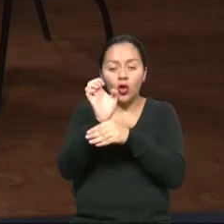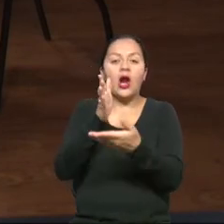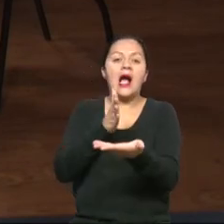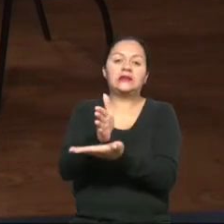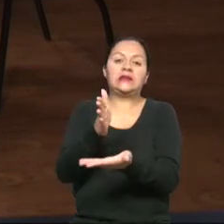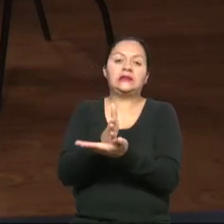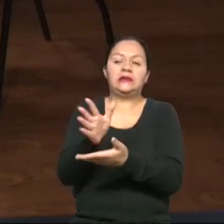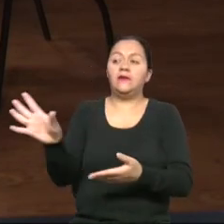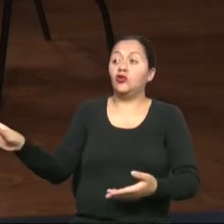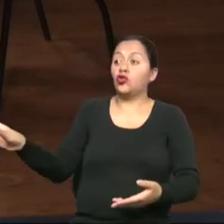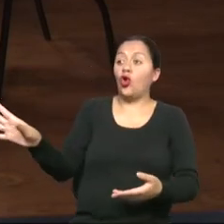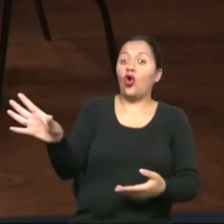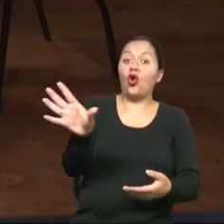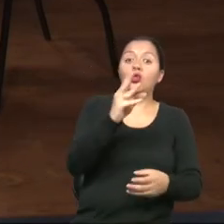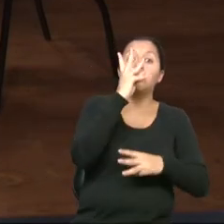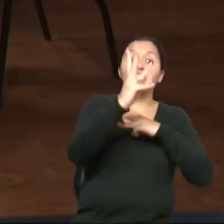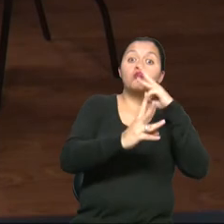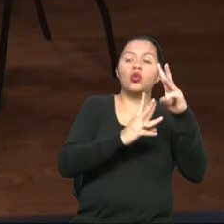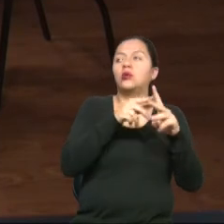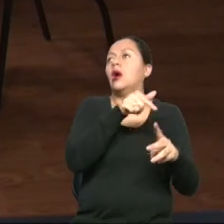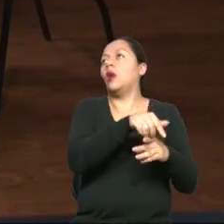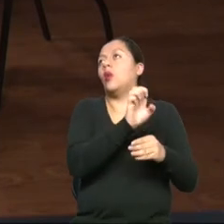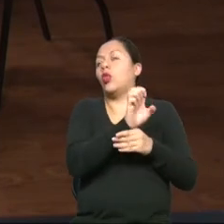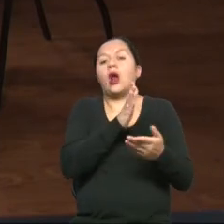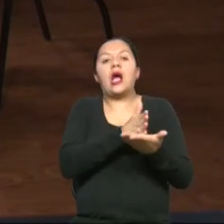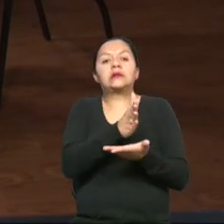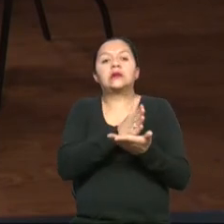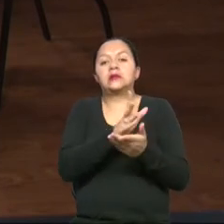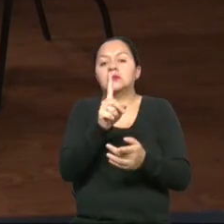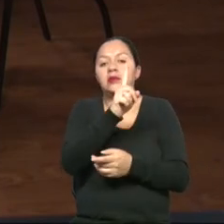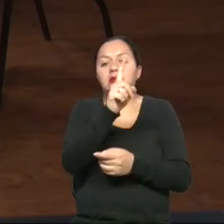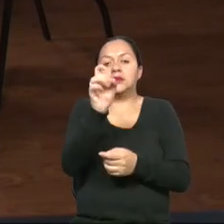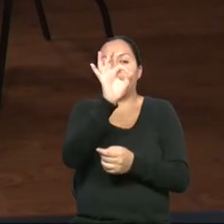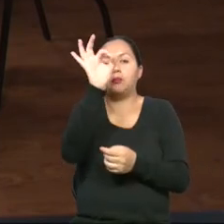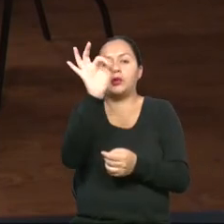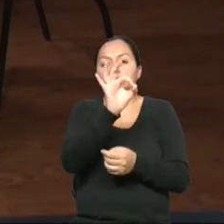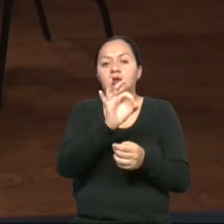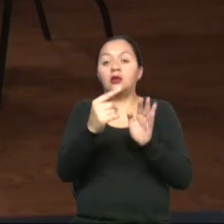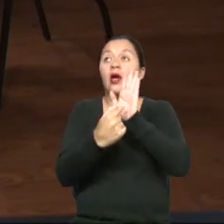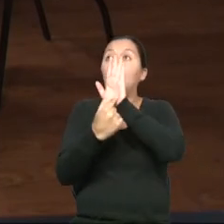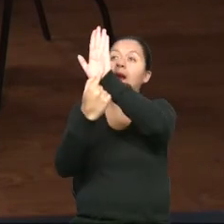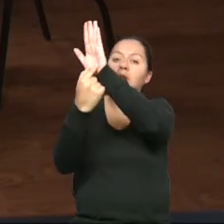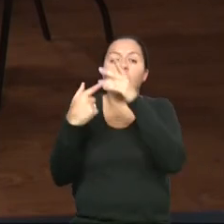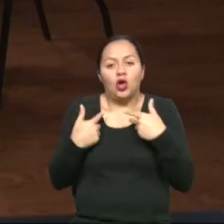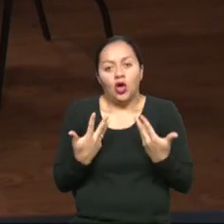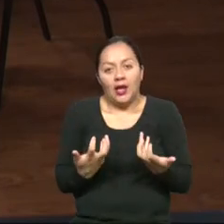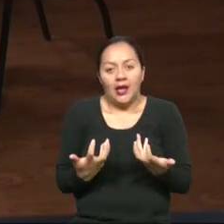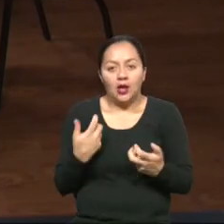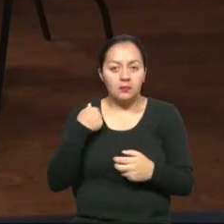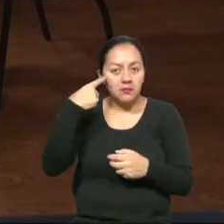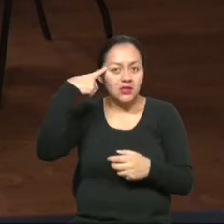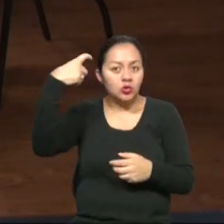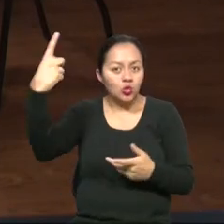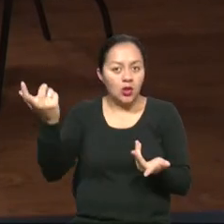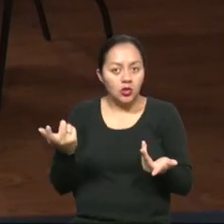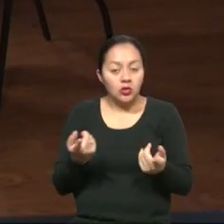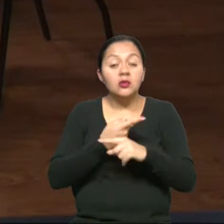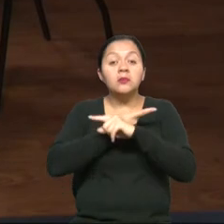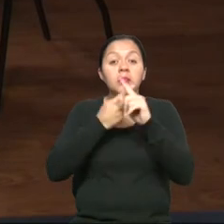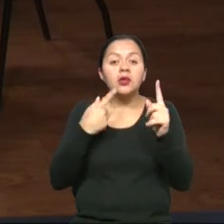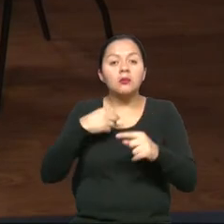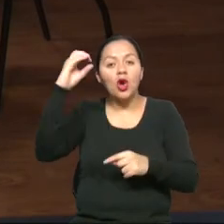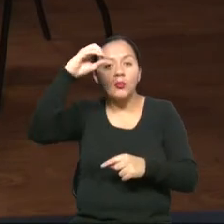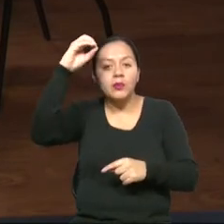sea visto a nivel mundial como un país en el cual está dando ejemplo en el mundo de accesibilidad. Y no solo ejemplo, sino que nosotros demos nuestras